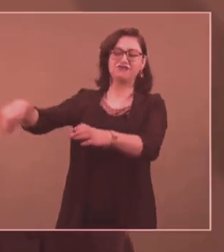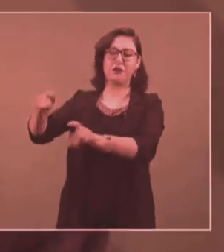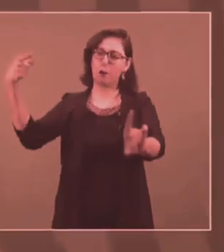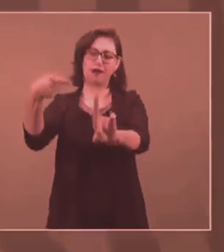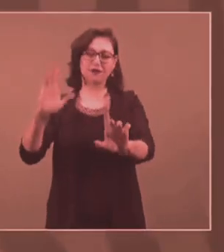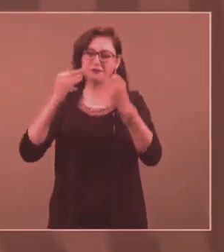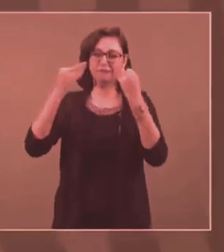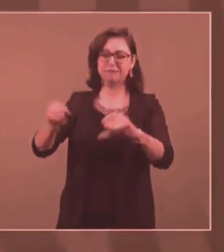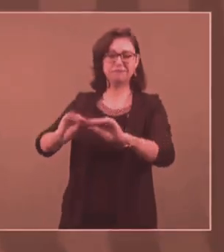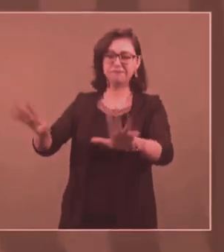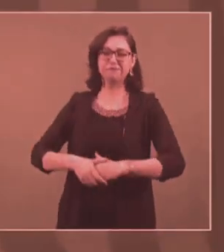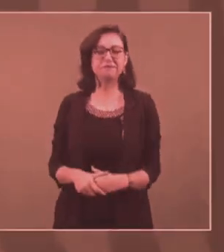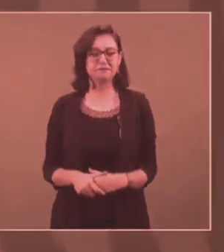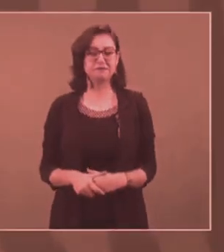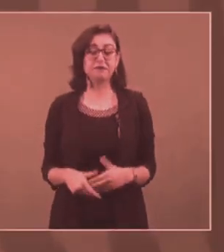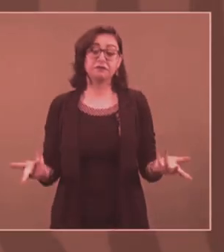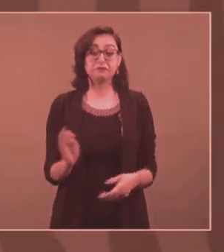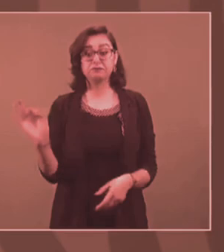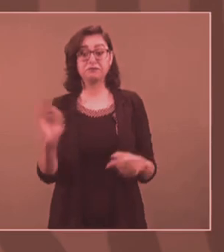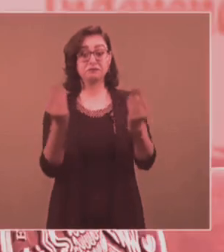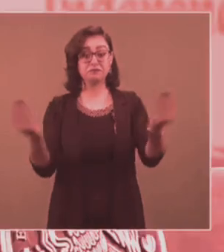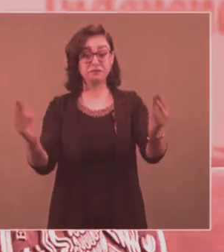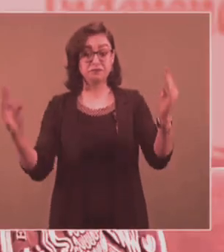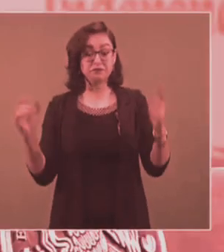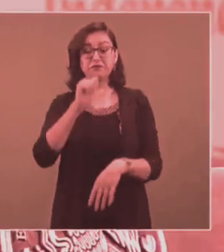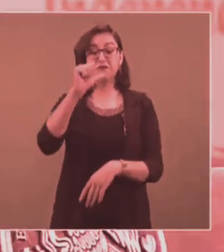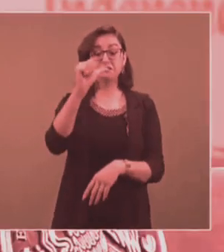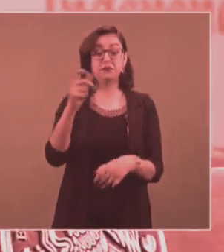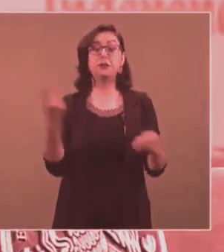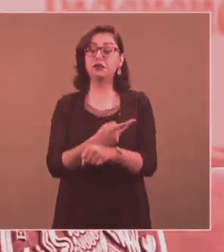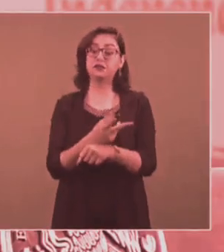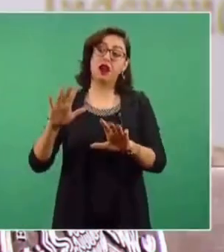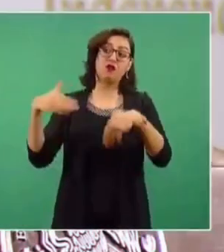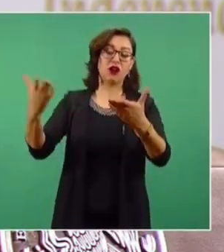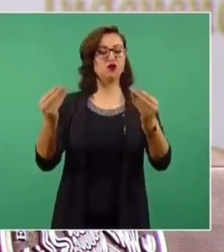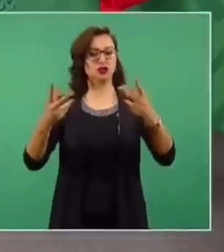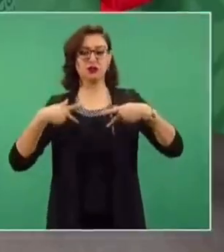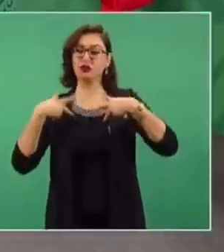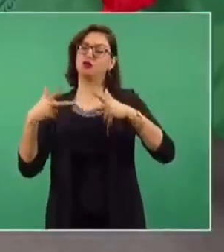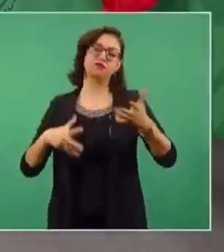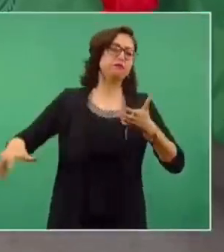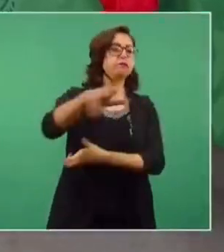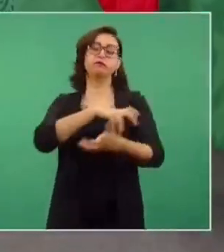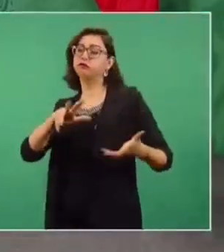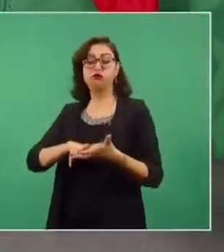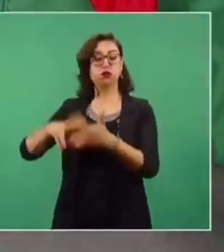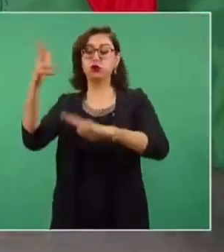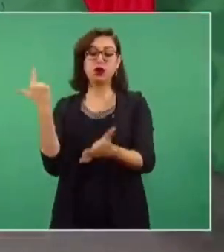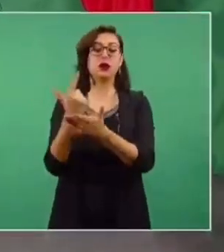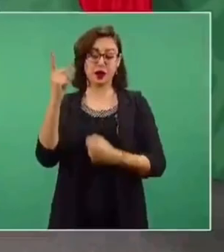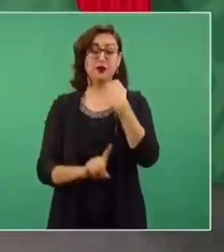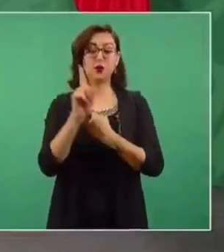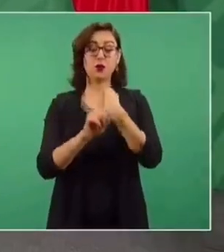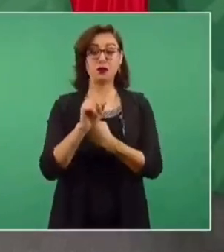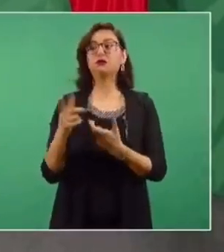Si no se pone el muro, se hubiese puesto en riesgo a mucha gente, tanto a las